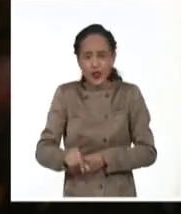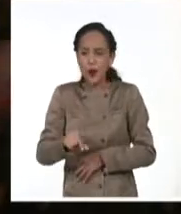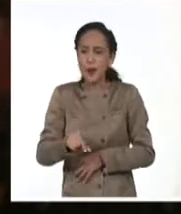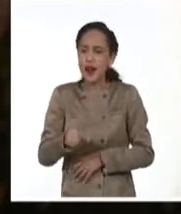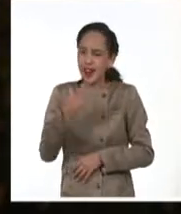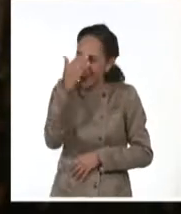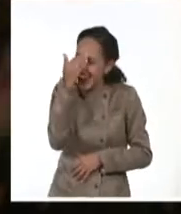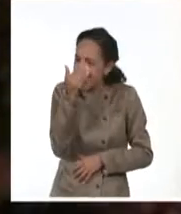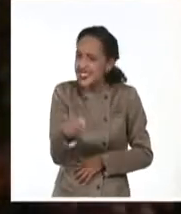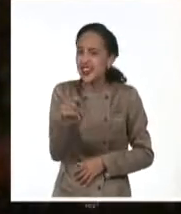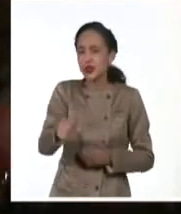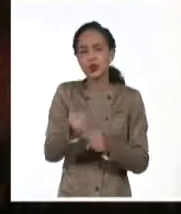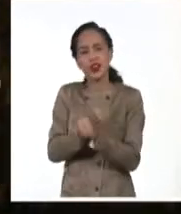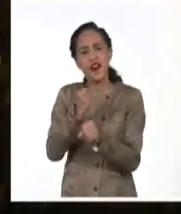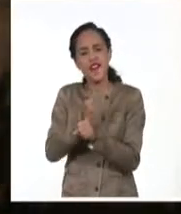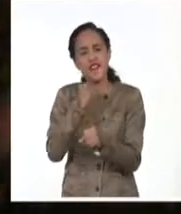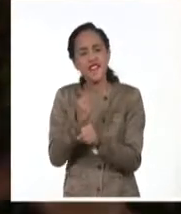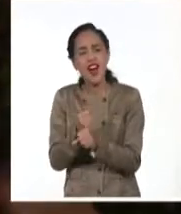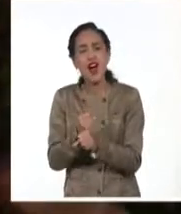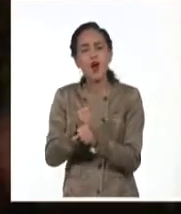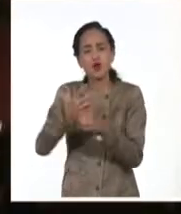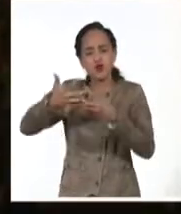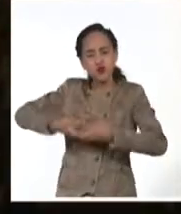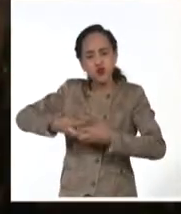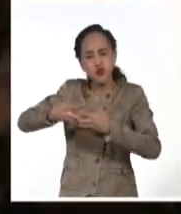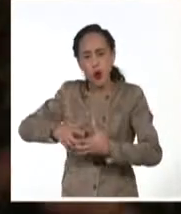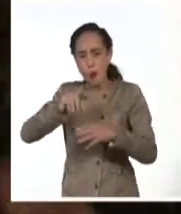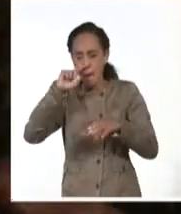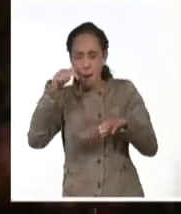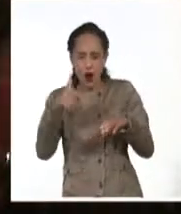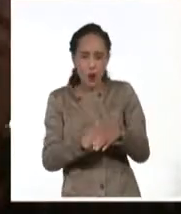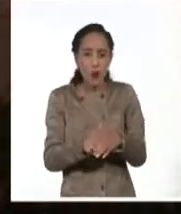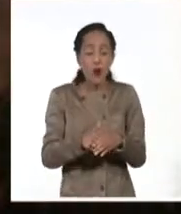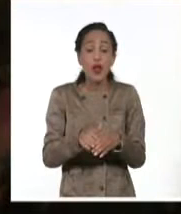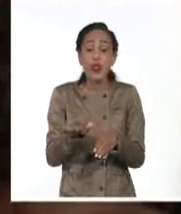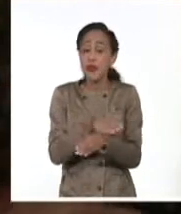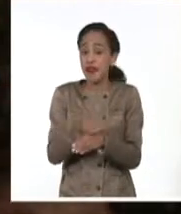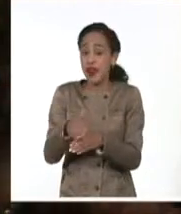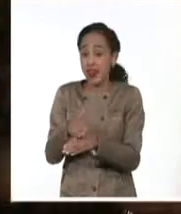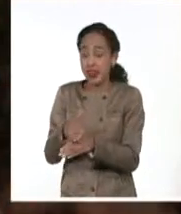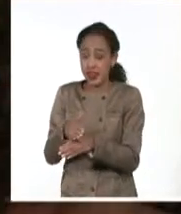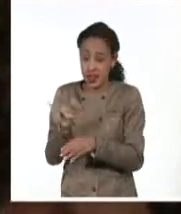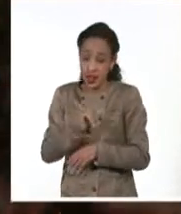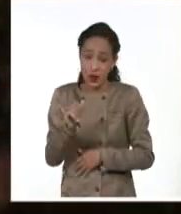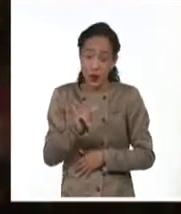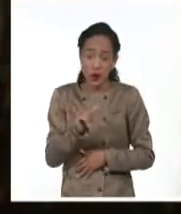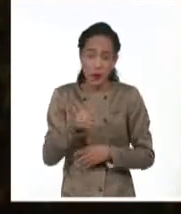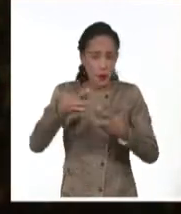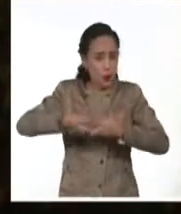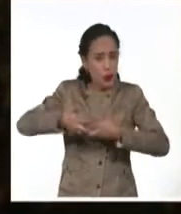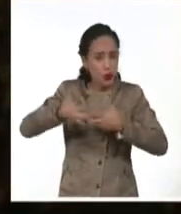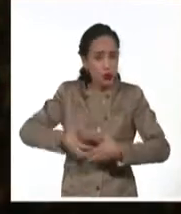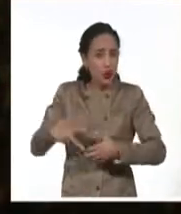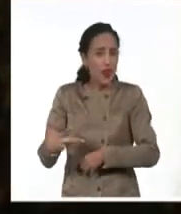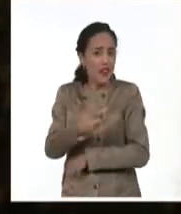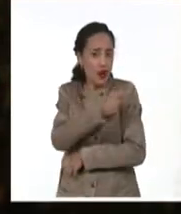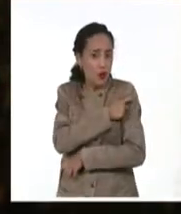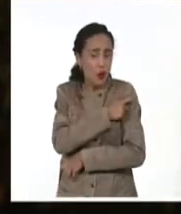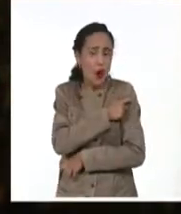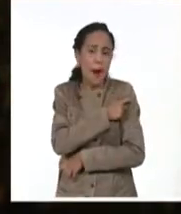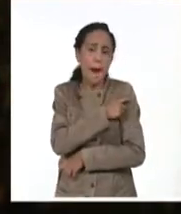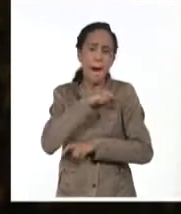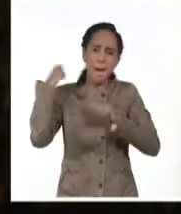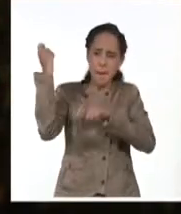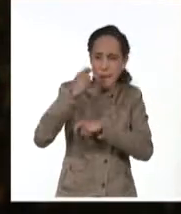vacunas, Andalas, Soberana, Mambisa, la de refuerzo. Gracias